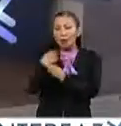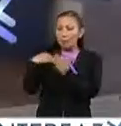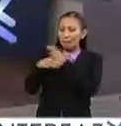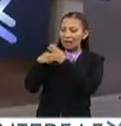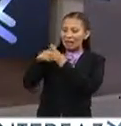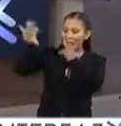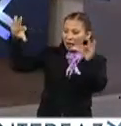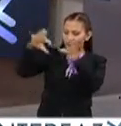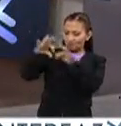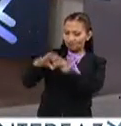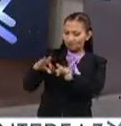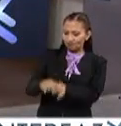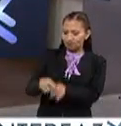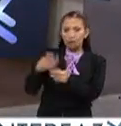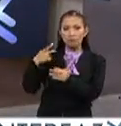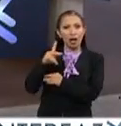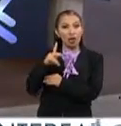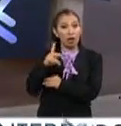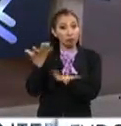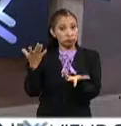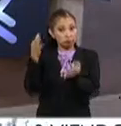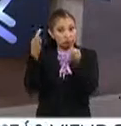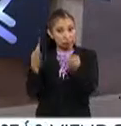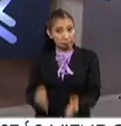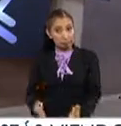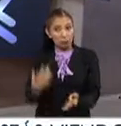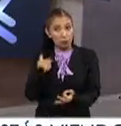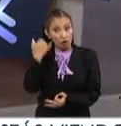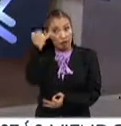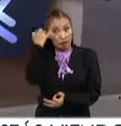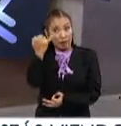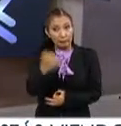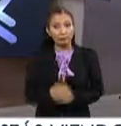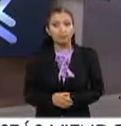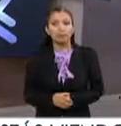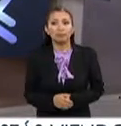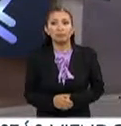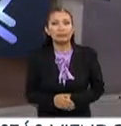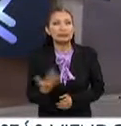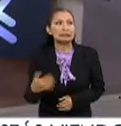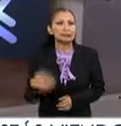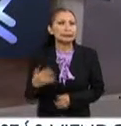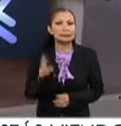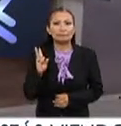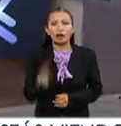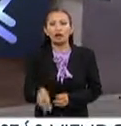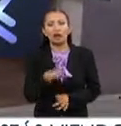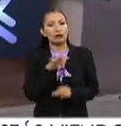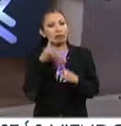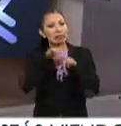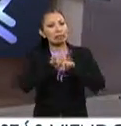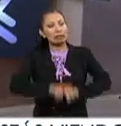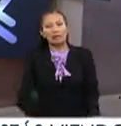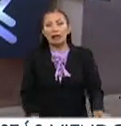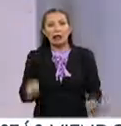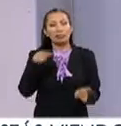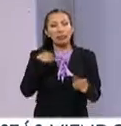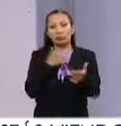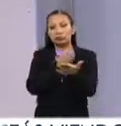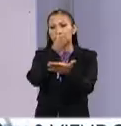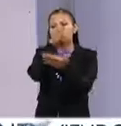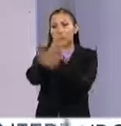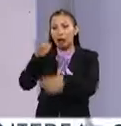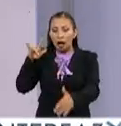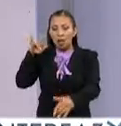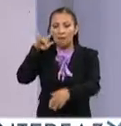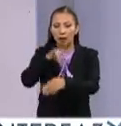materias, pero seguramente no fue exactamente como te lo esperabas. Sí, híjole, pues todo diferente, ¿no? O sea, desde que llega uno